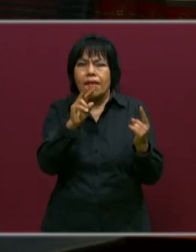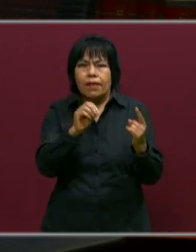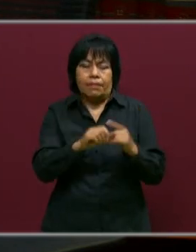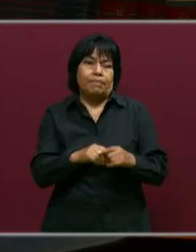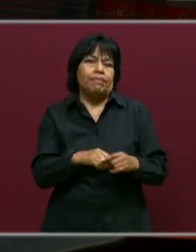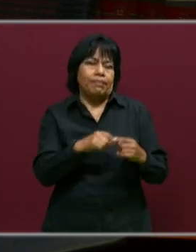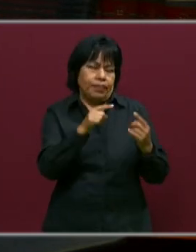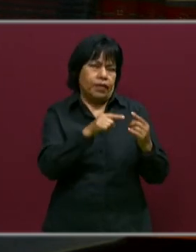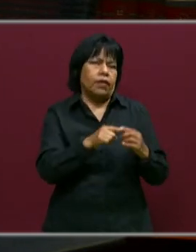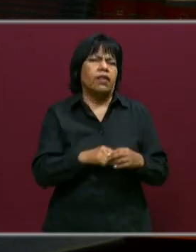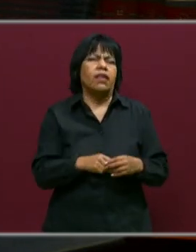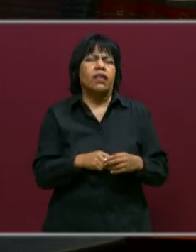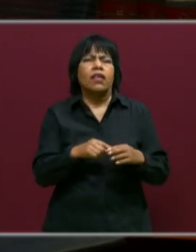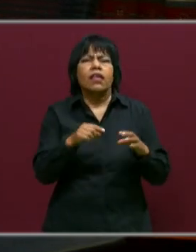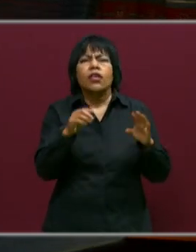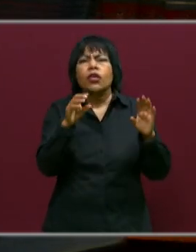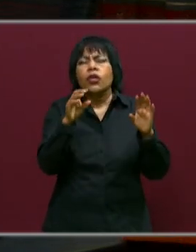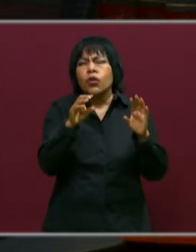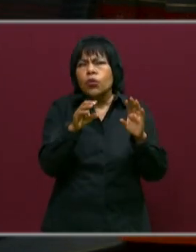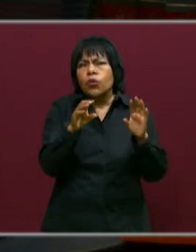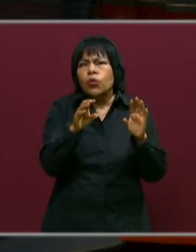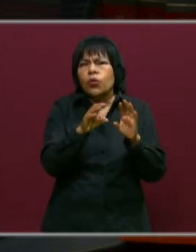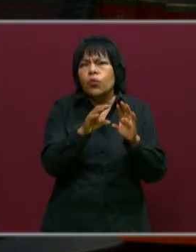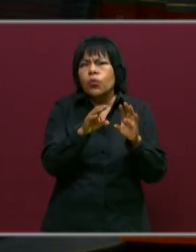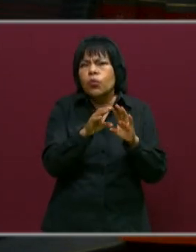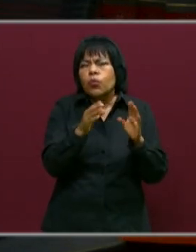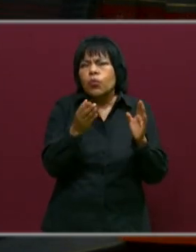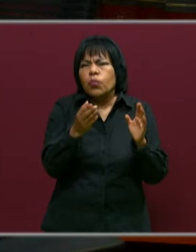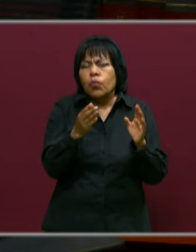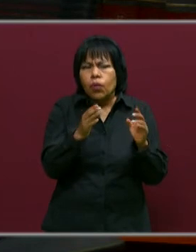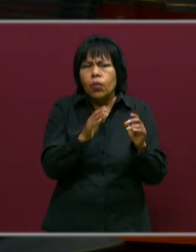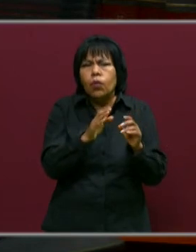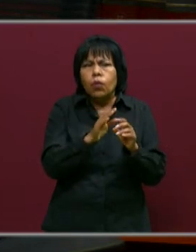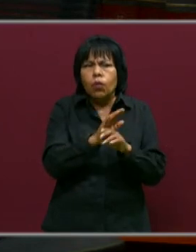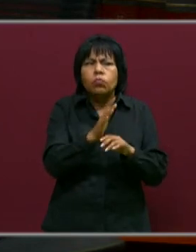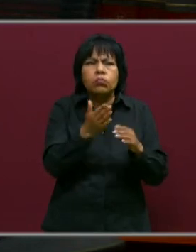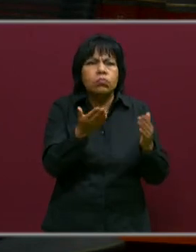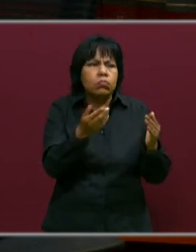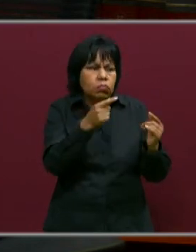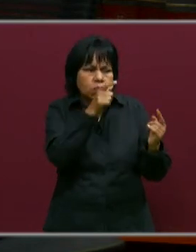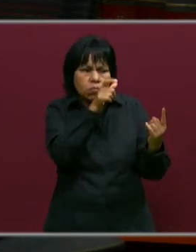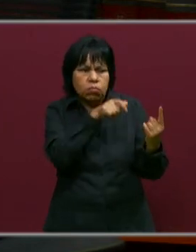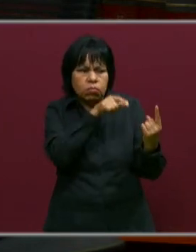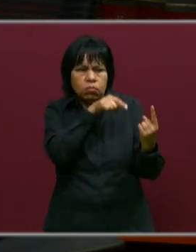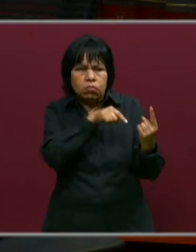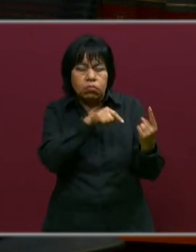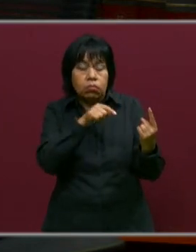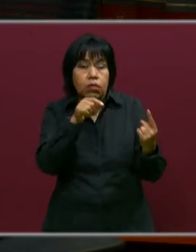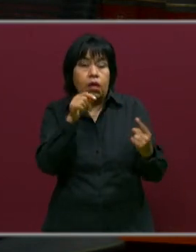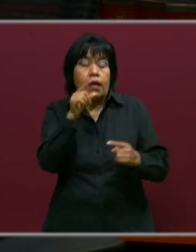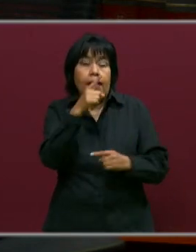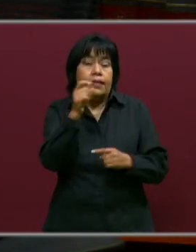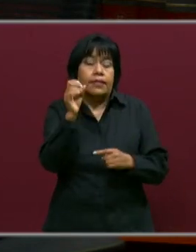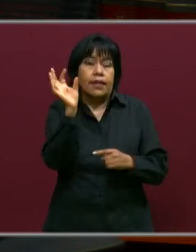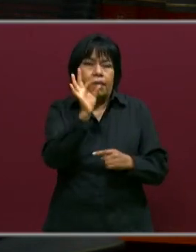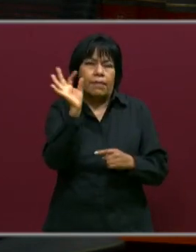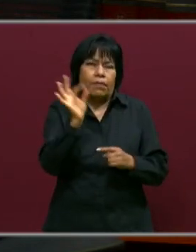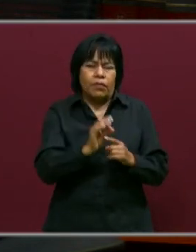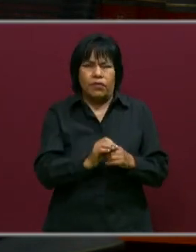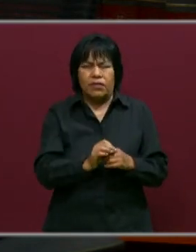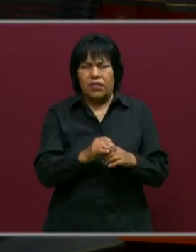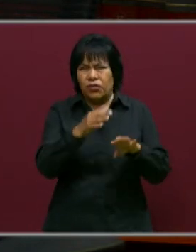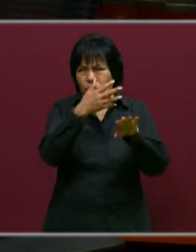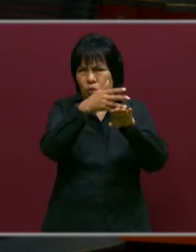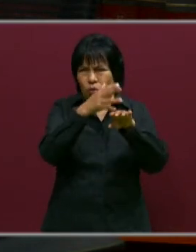cualitativa. En nuestro caso de preescolar no se realiza al 100% una evaluación cuantitativa,